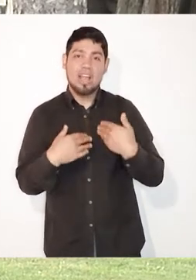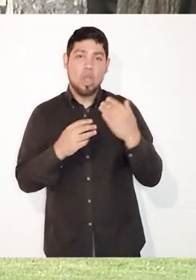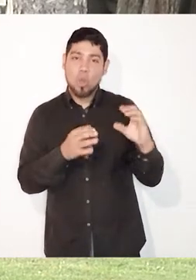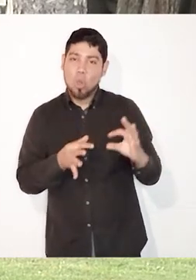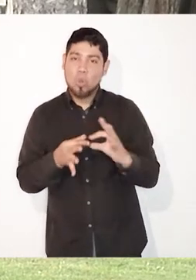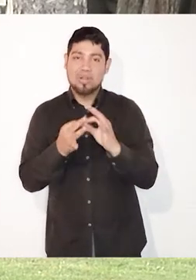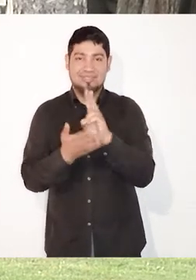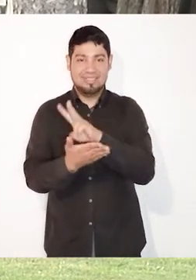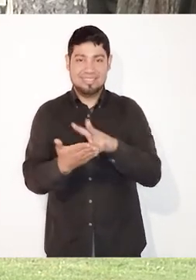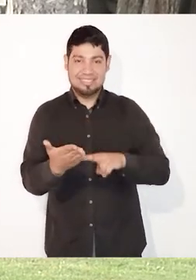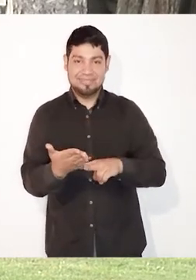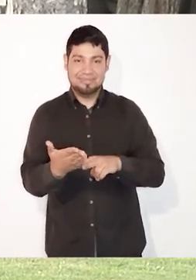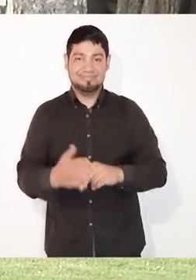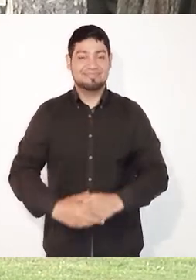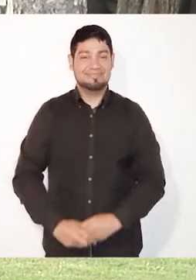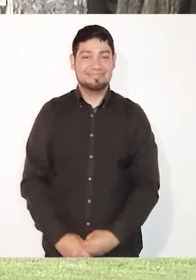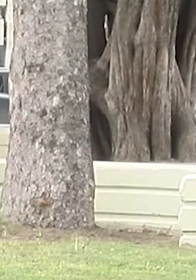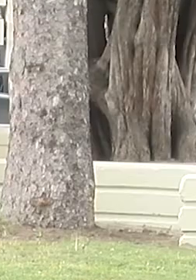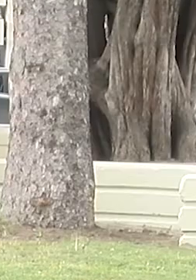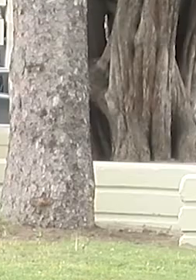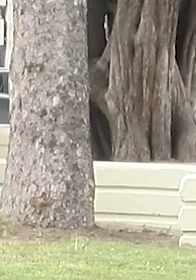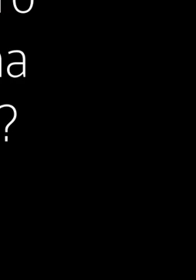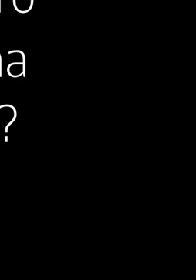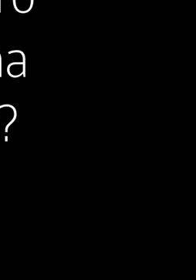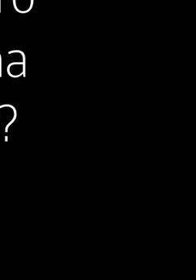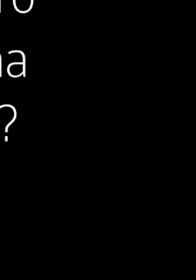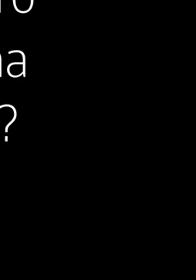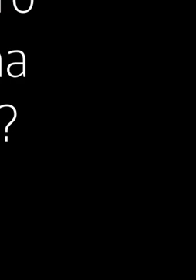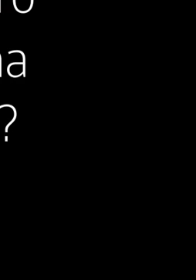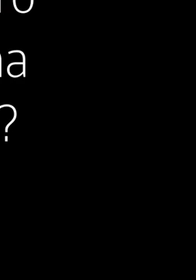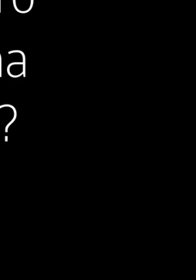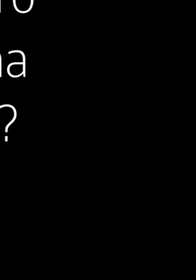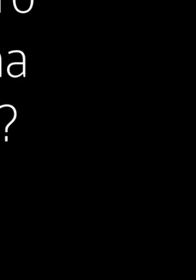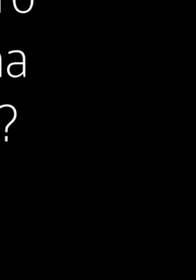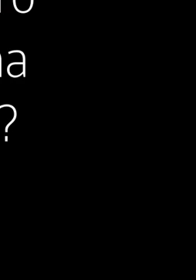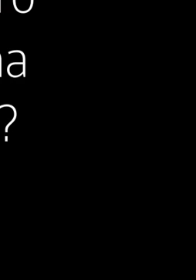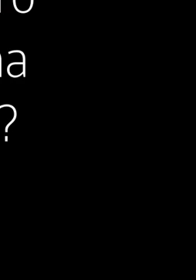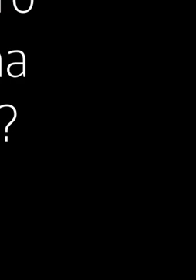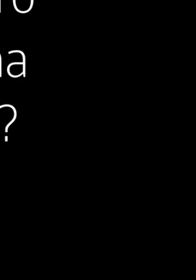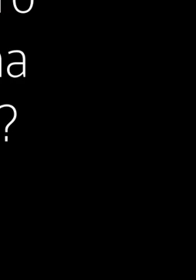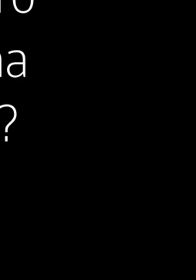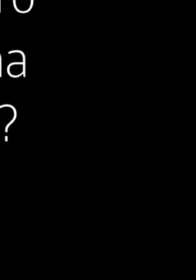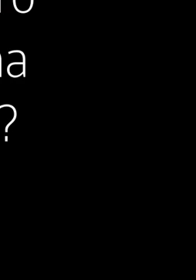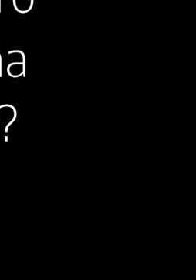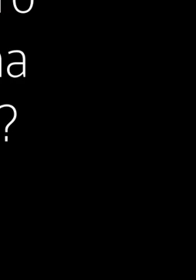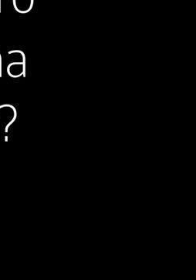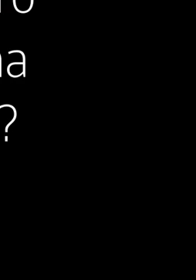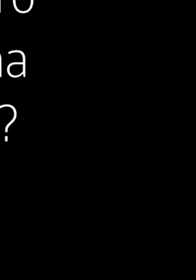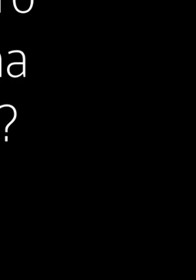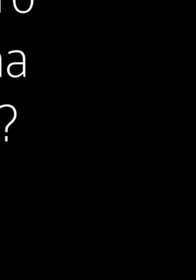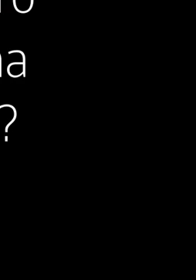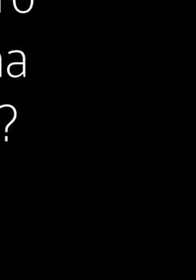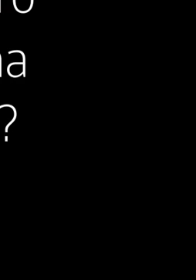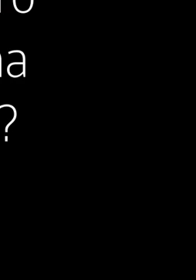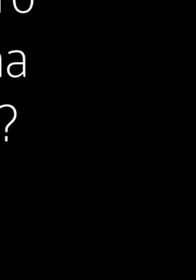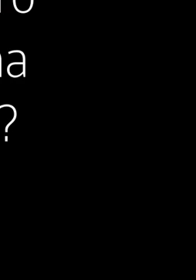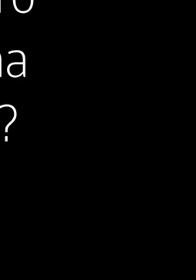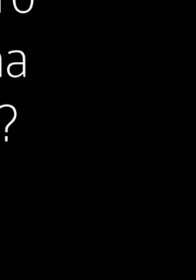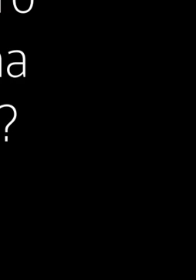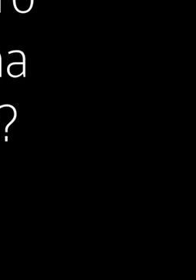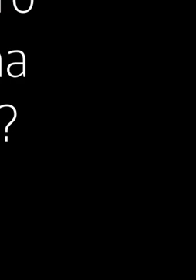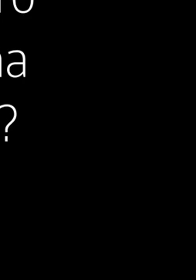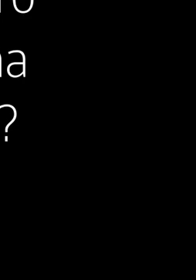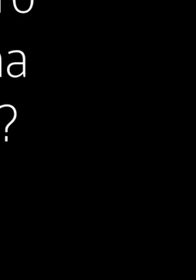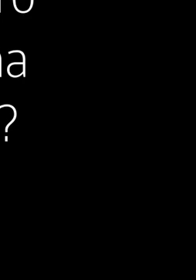infancia personal, más íntima con la lectura. ¿Cómo fueron tus comienzos en la escritura? ¿Te inspiró alguna persona o alguna